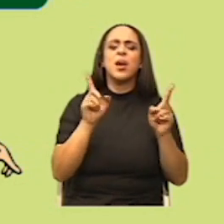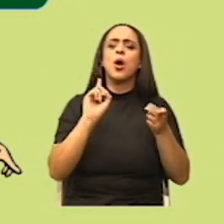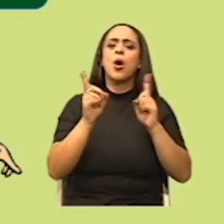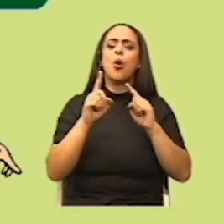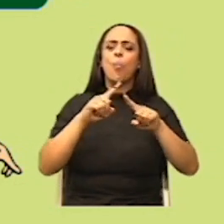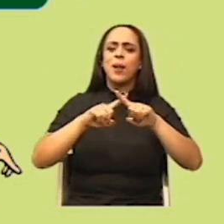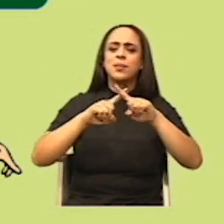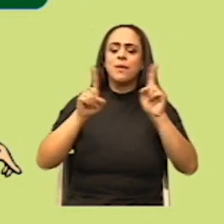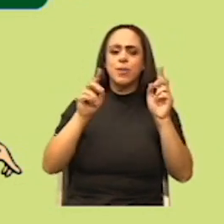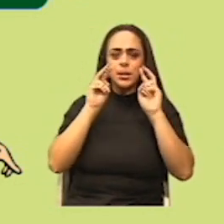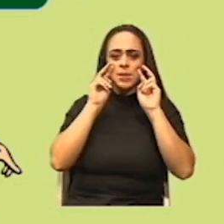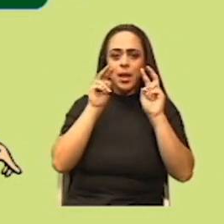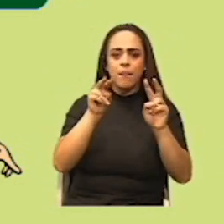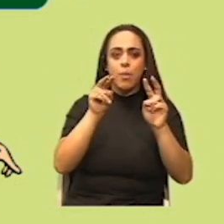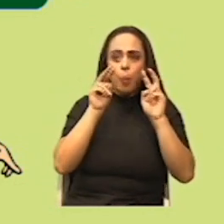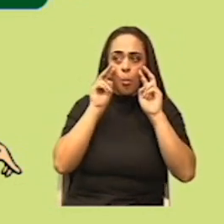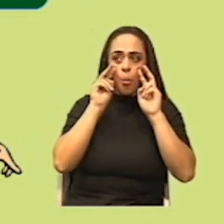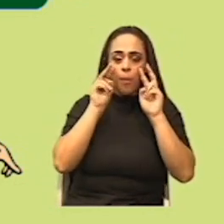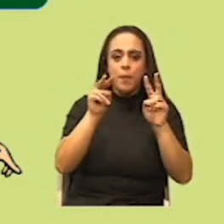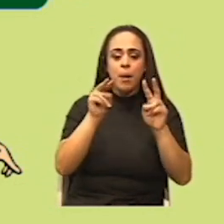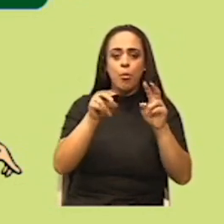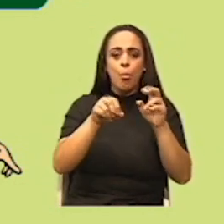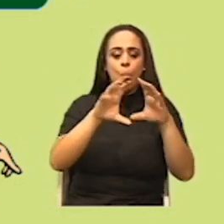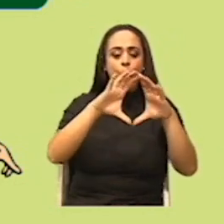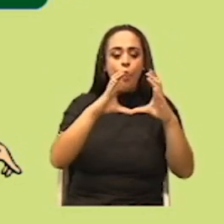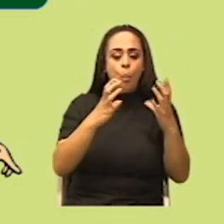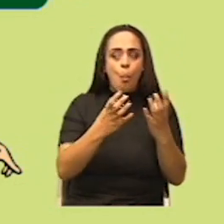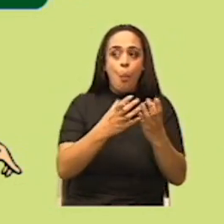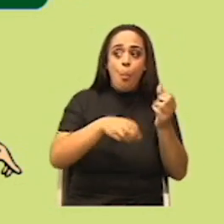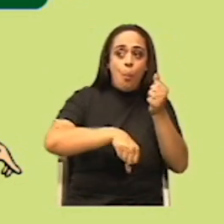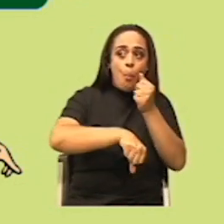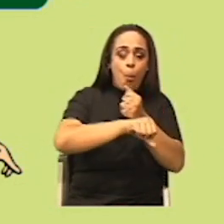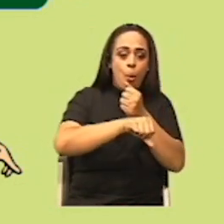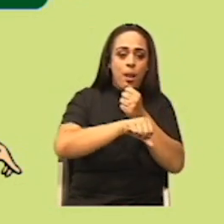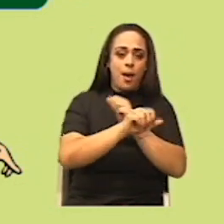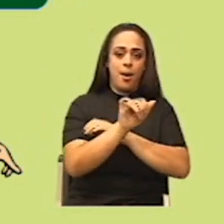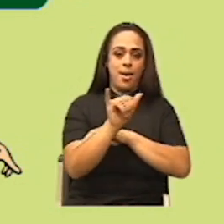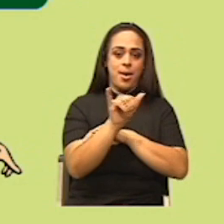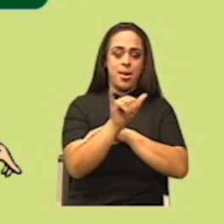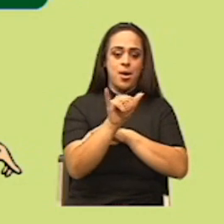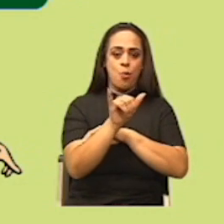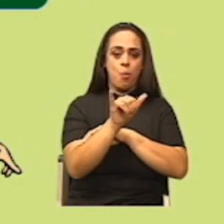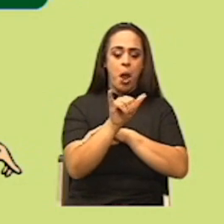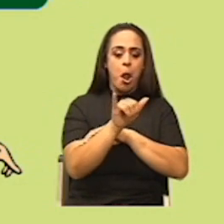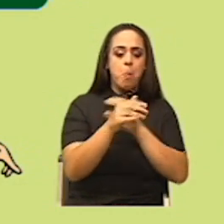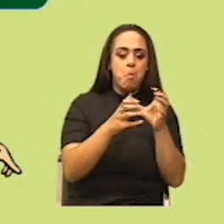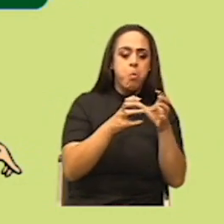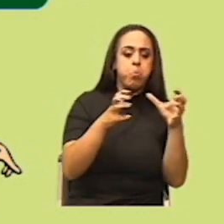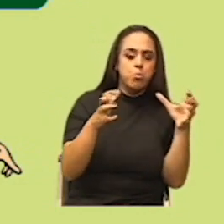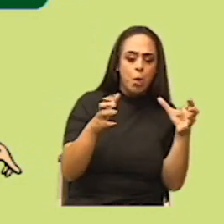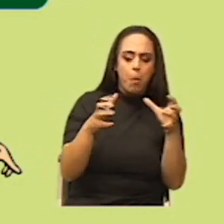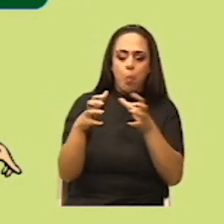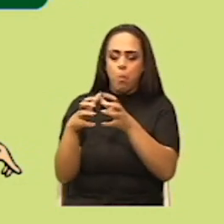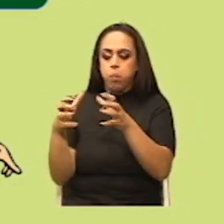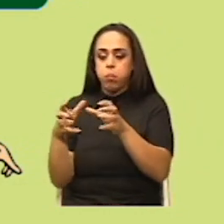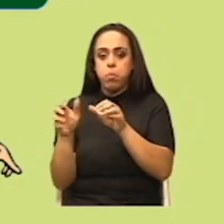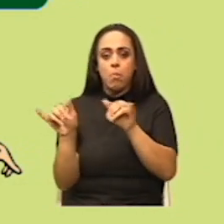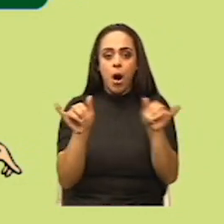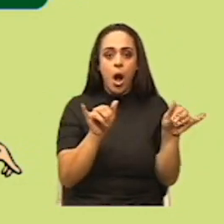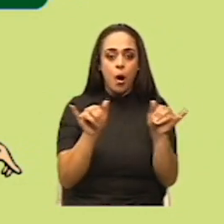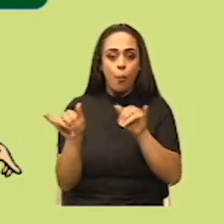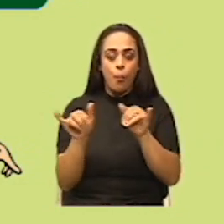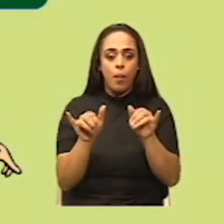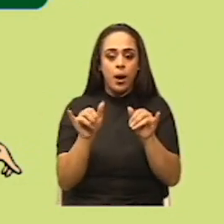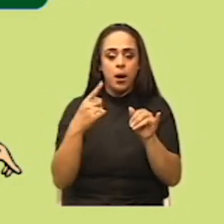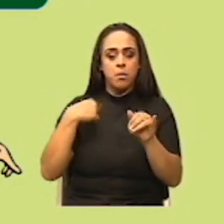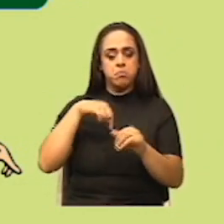la diferencia que observamos? Vemos que los balones son de igual masa, probablemente, ¿verdad? Aquí imaginamos